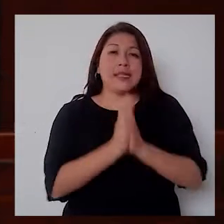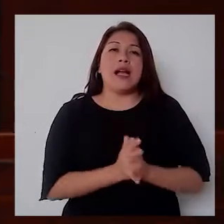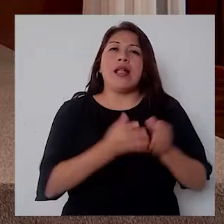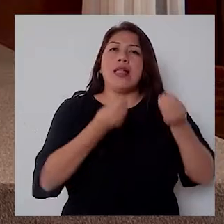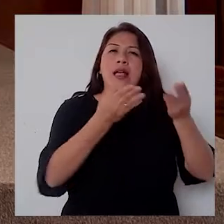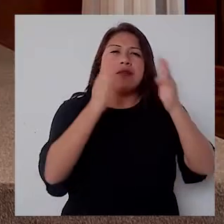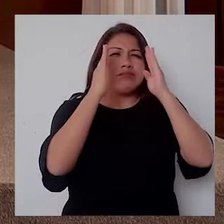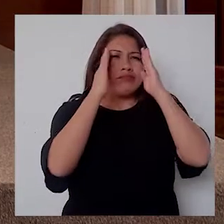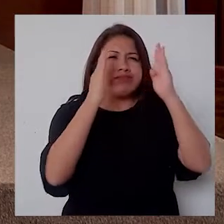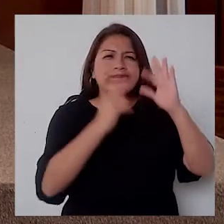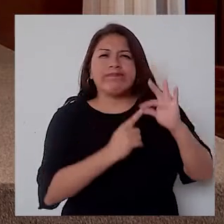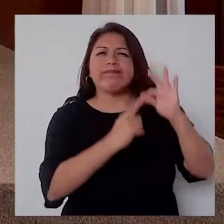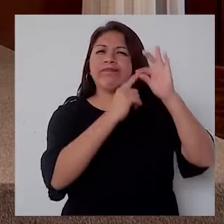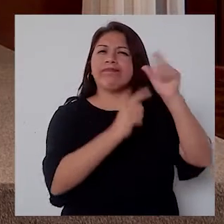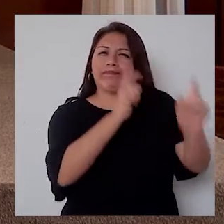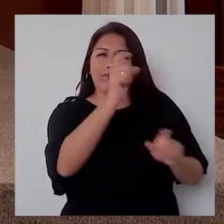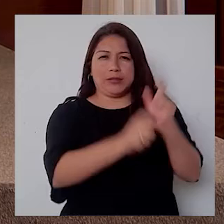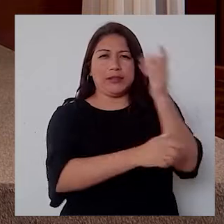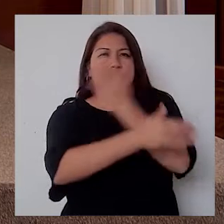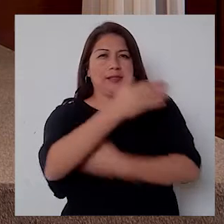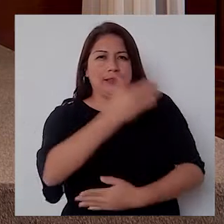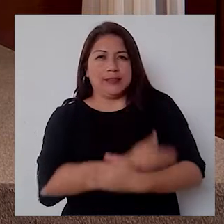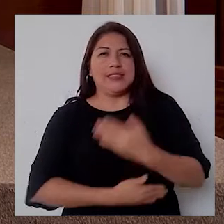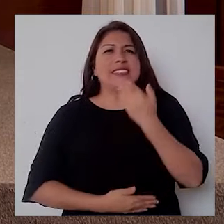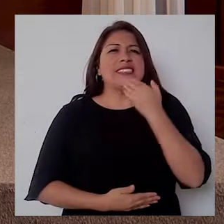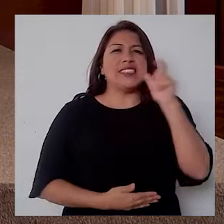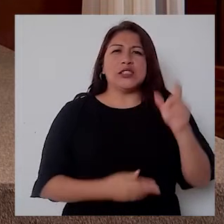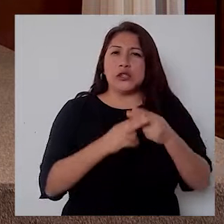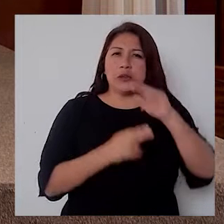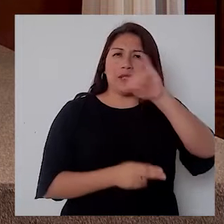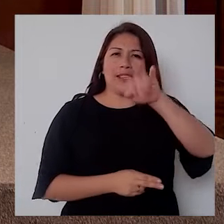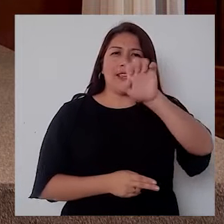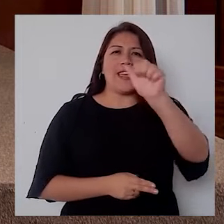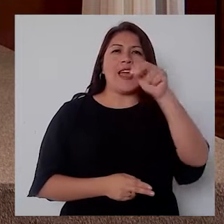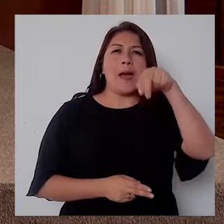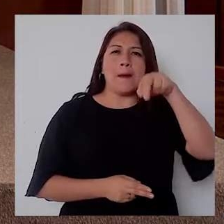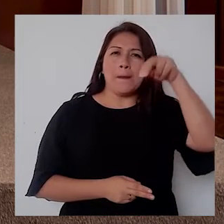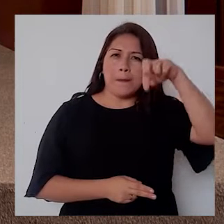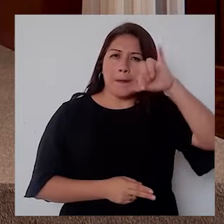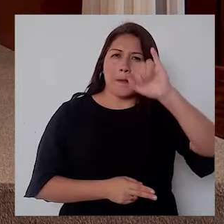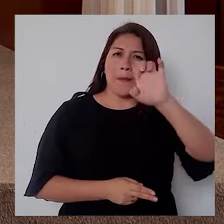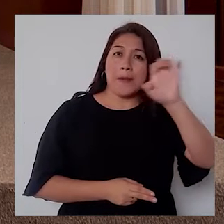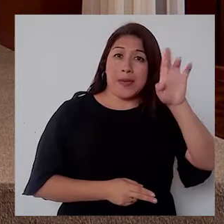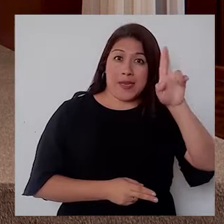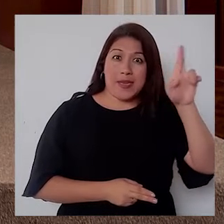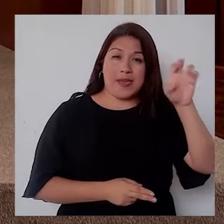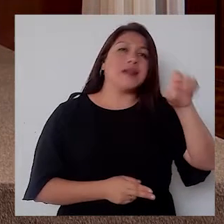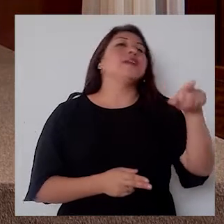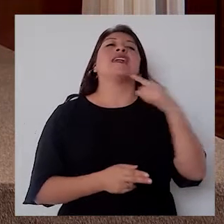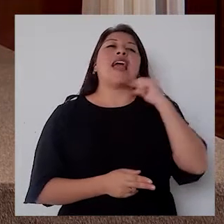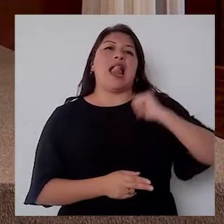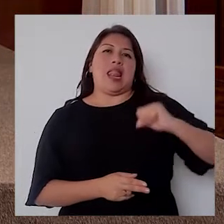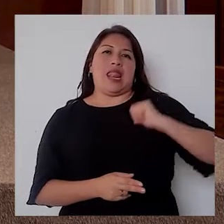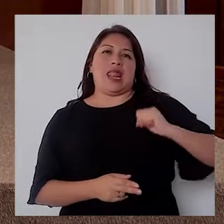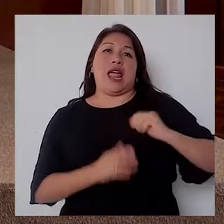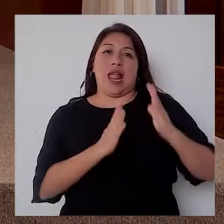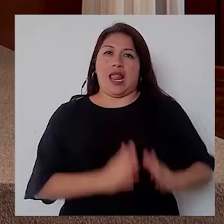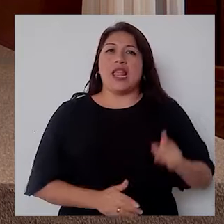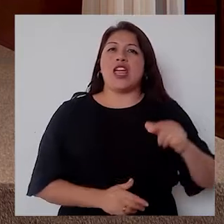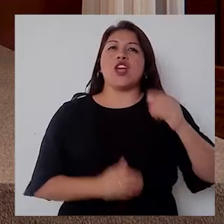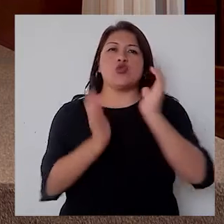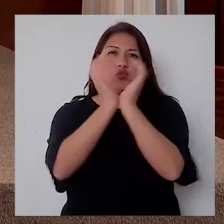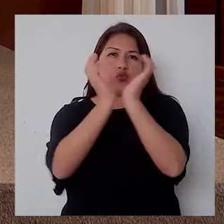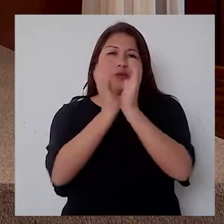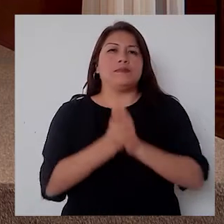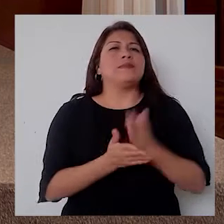atención a las personas con discapacidad. Nos referimos a Jean-Pierre Combe Portocarrero, alcalde de Santiago de Surco. Alcalde,